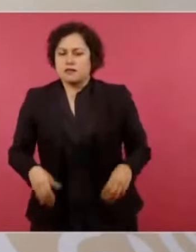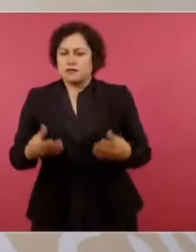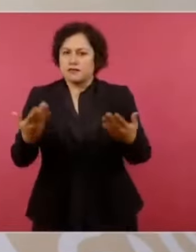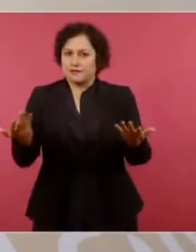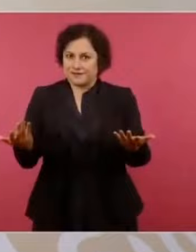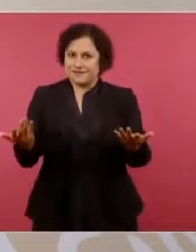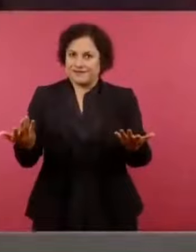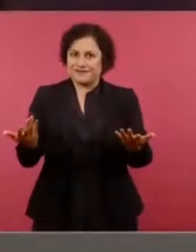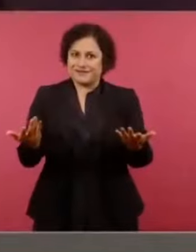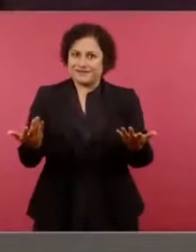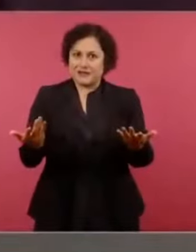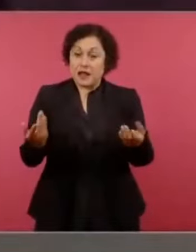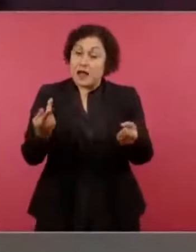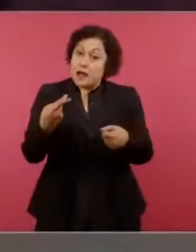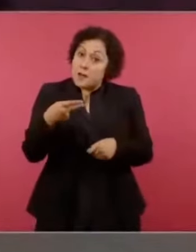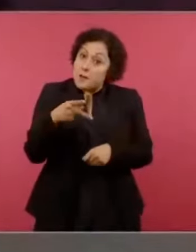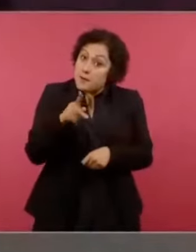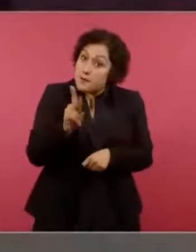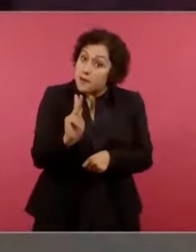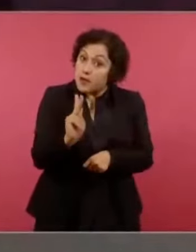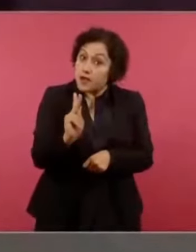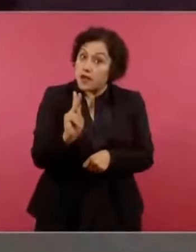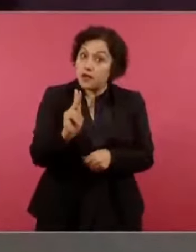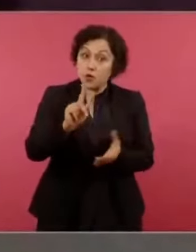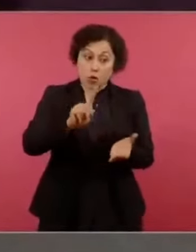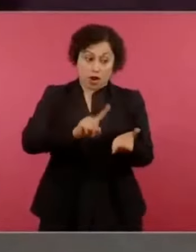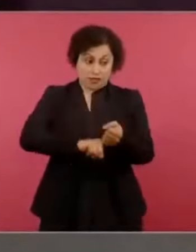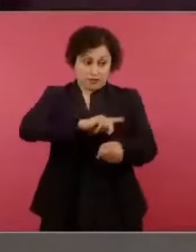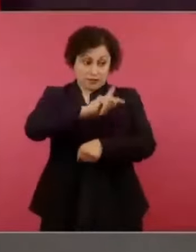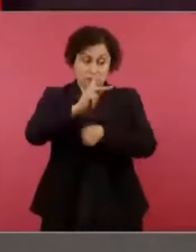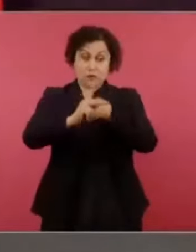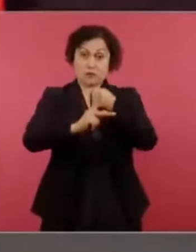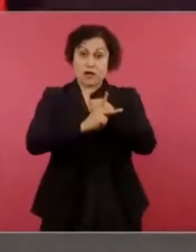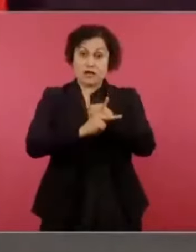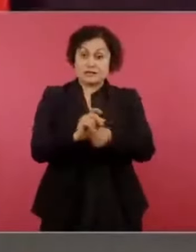60 millones de pobres.